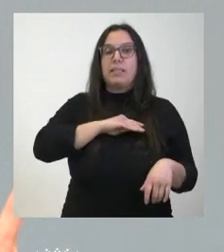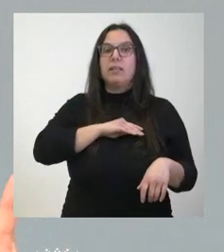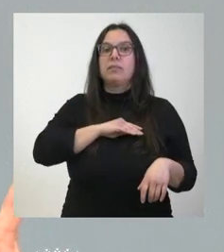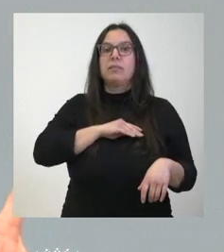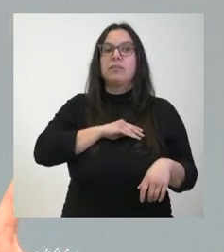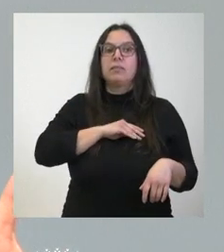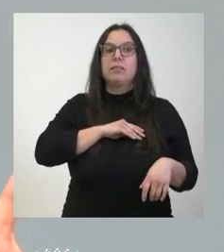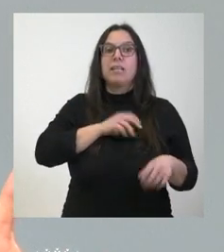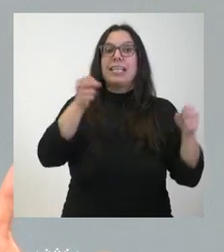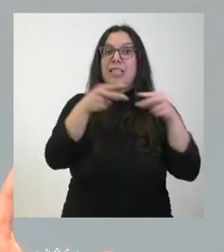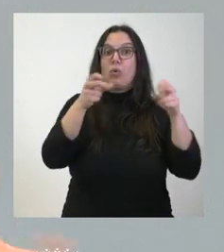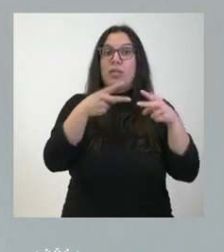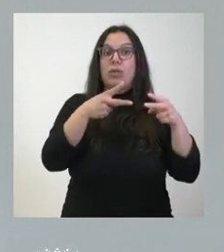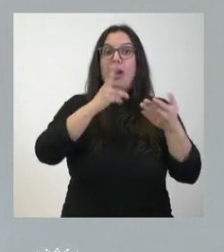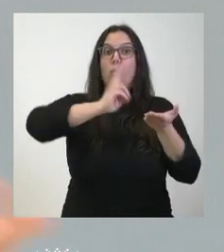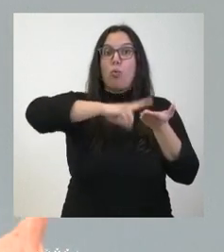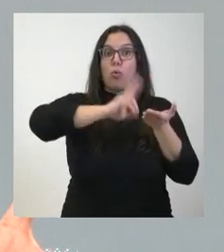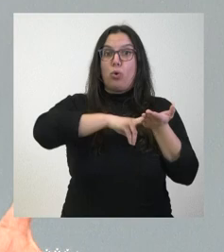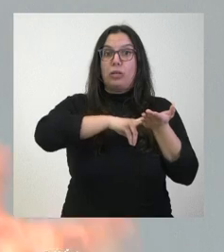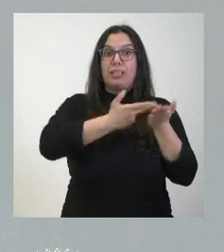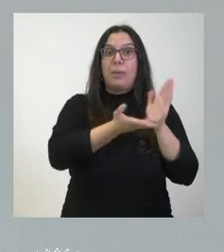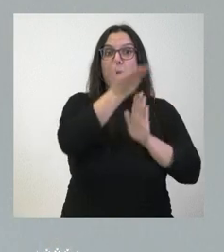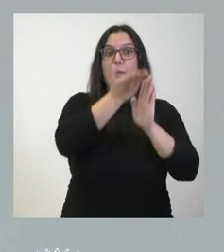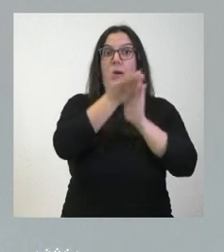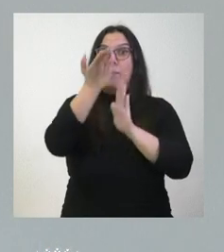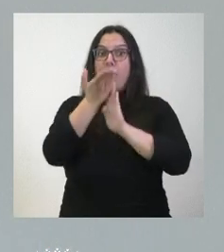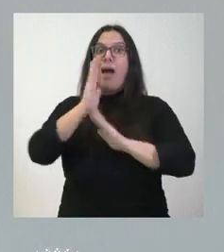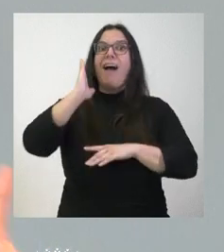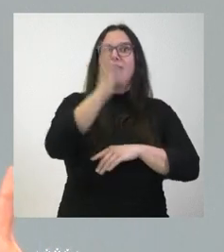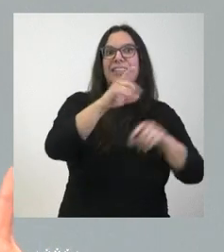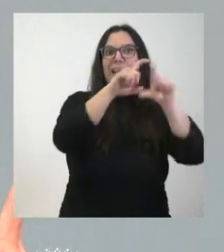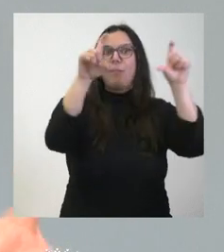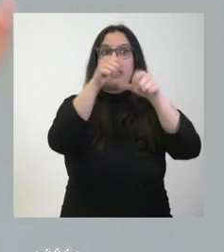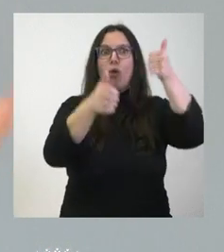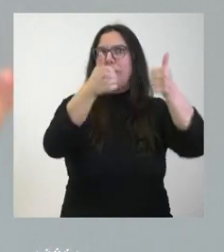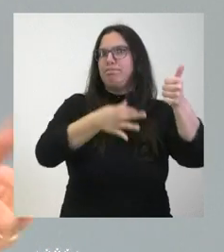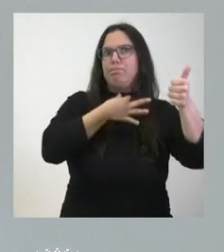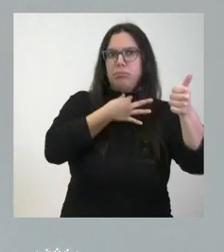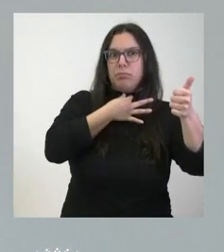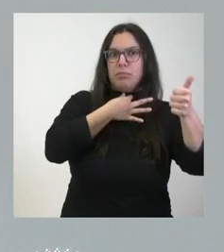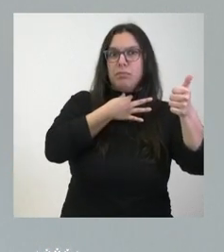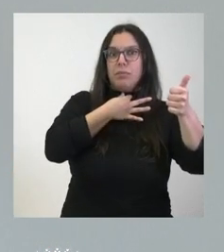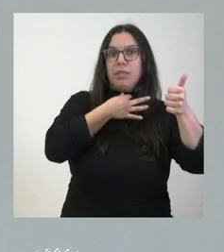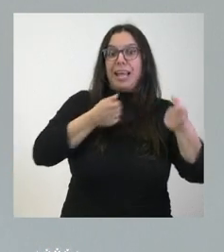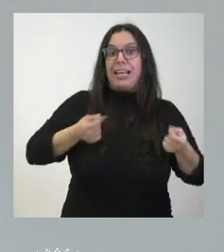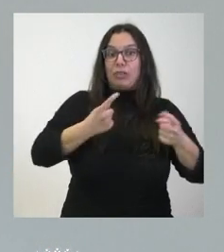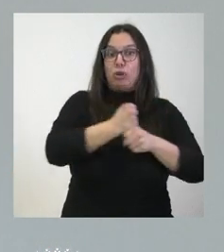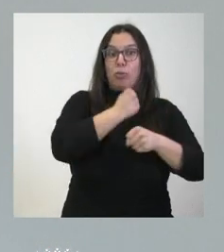cuotas de seguridad social, pues se perjudica la competitividad de las empresas y, lo que es más grave, aumentan los costes laborales